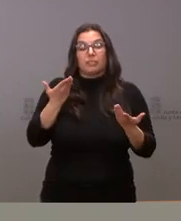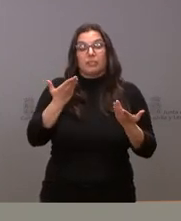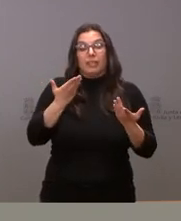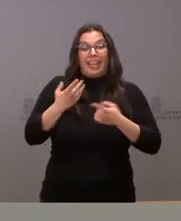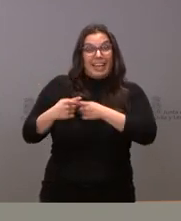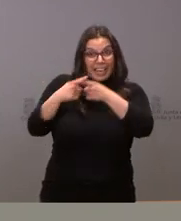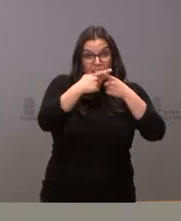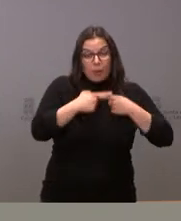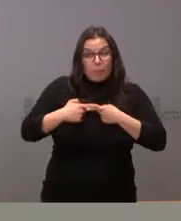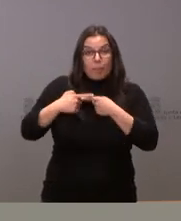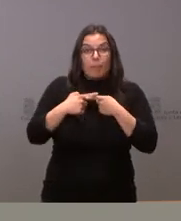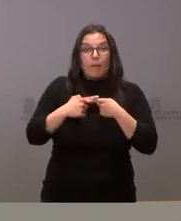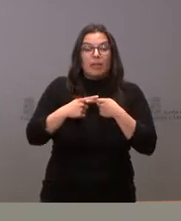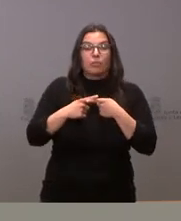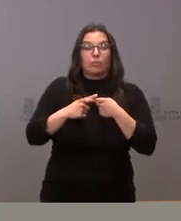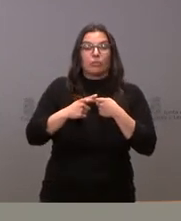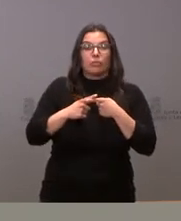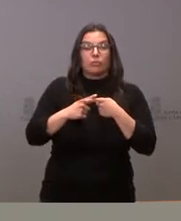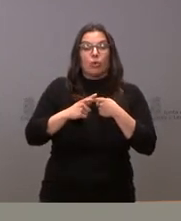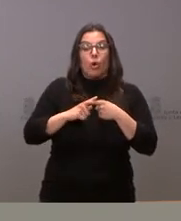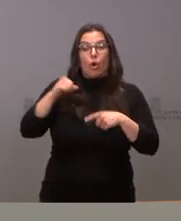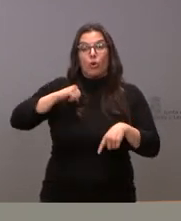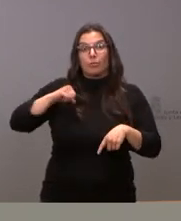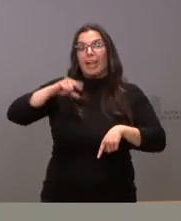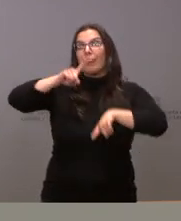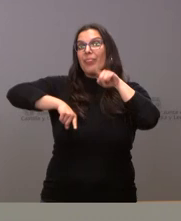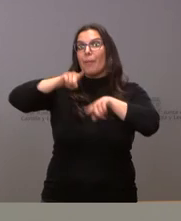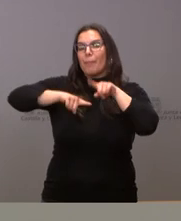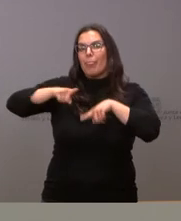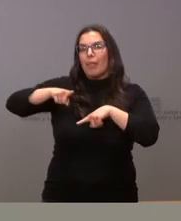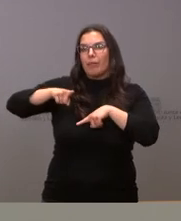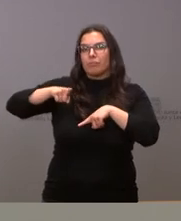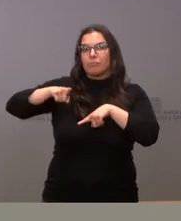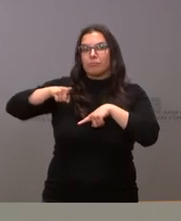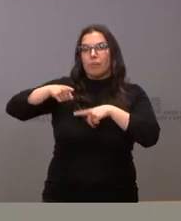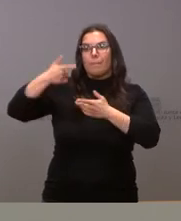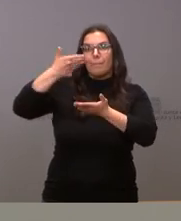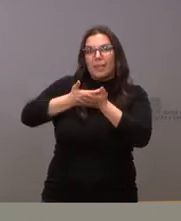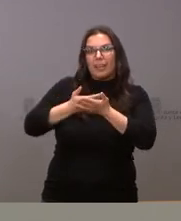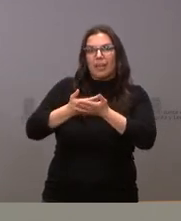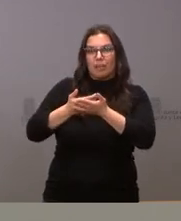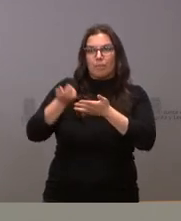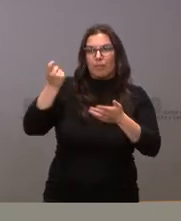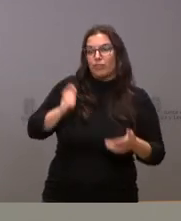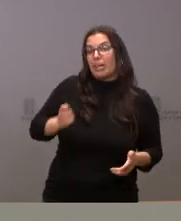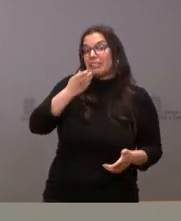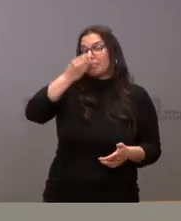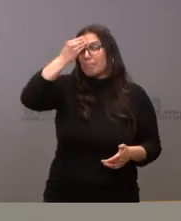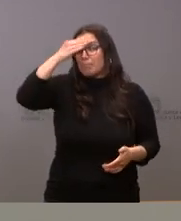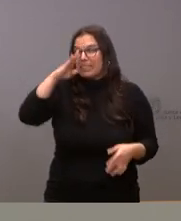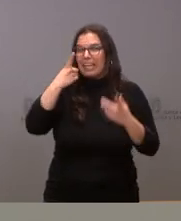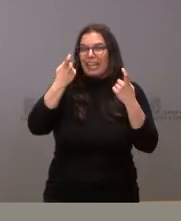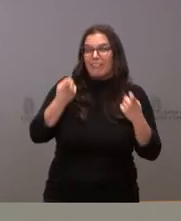vamos haciendo a cada uno de hospitales es en función de las demandas de los profesionales de cuando creen necesario